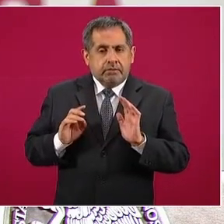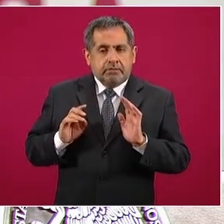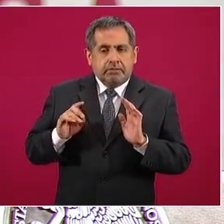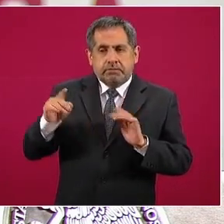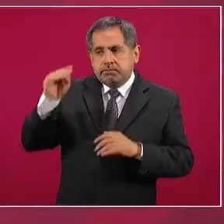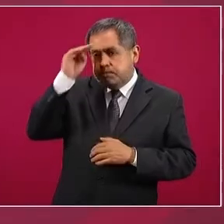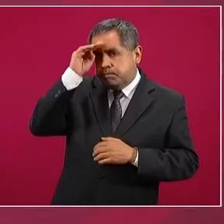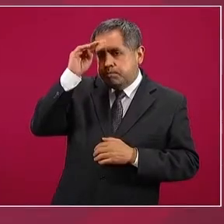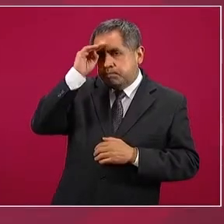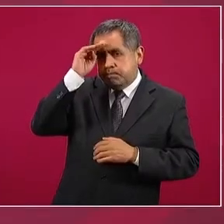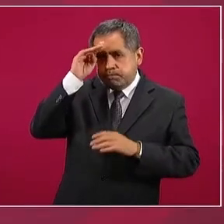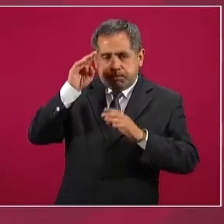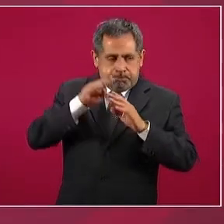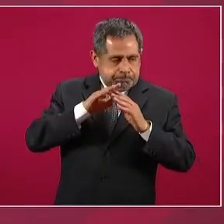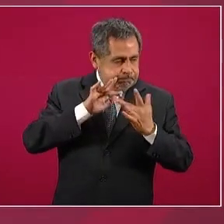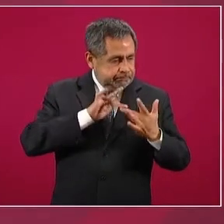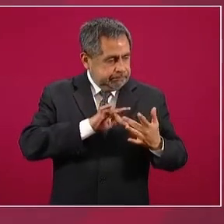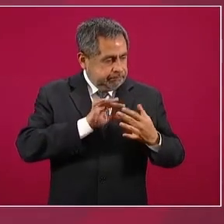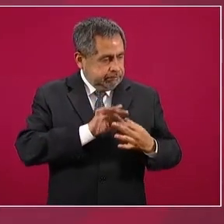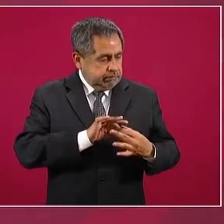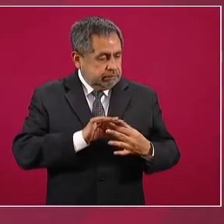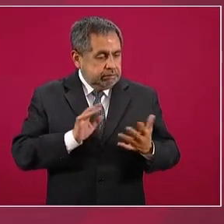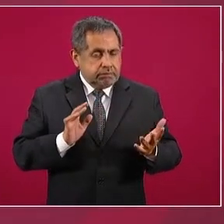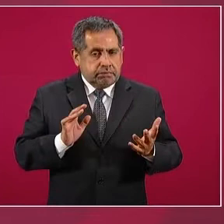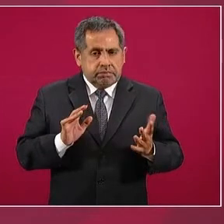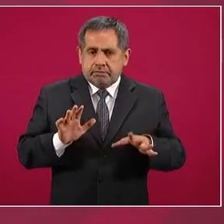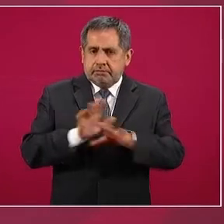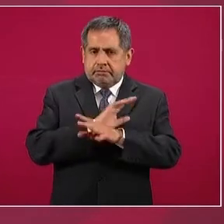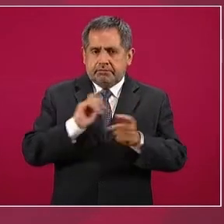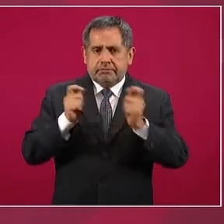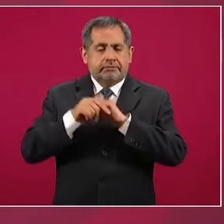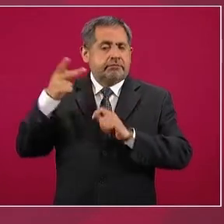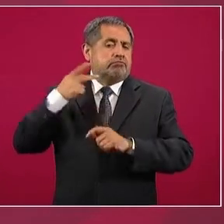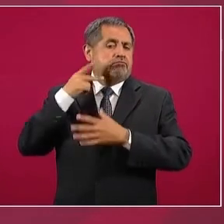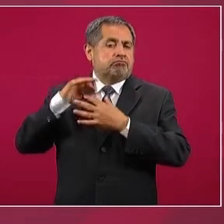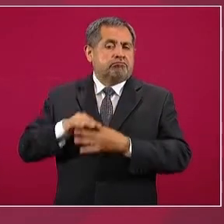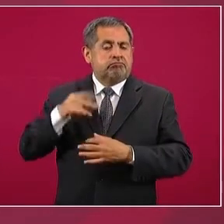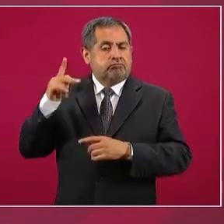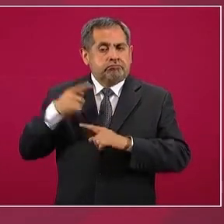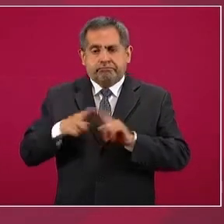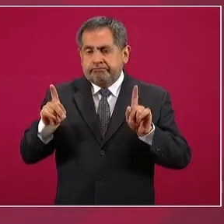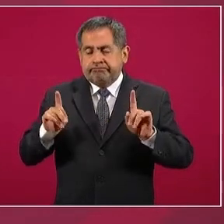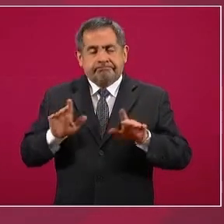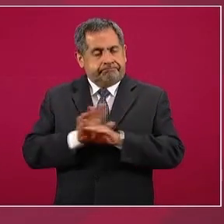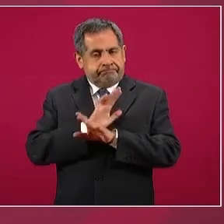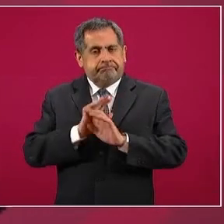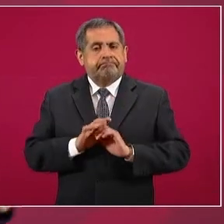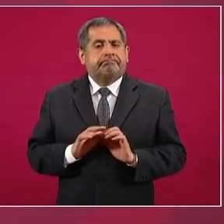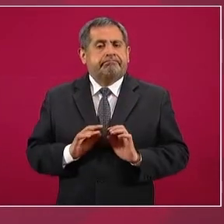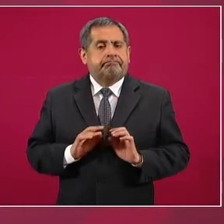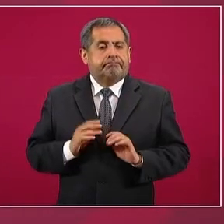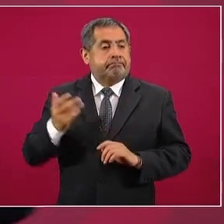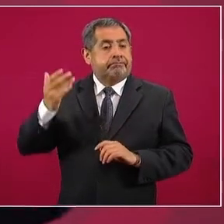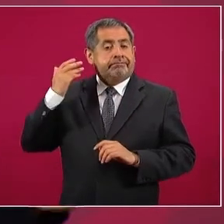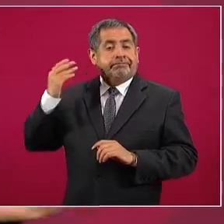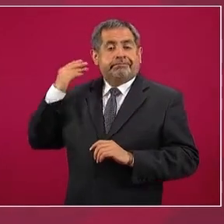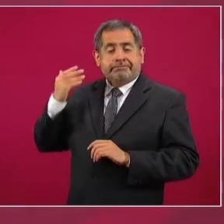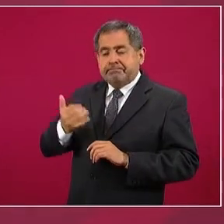un cambio en sus políticas, que resultaron